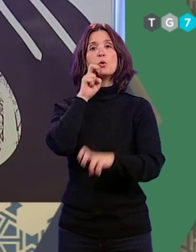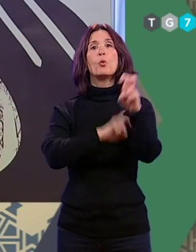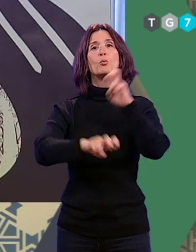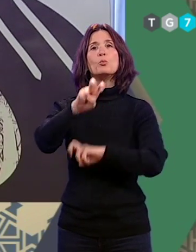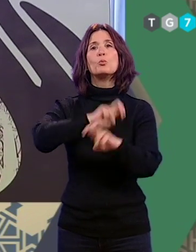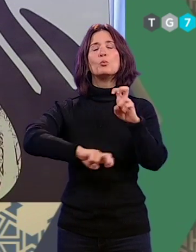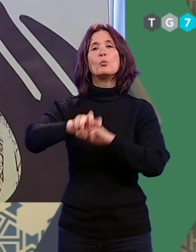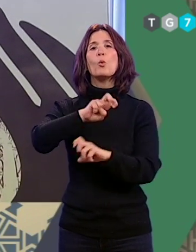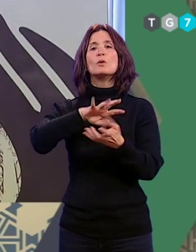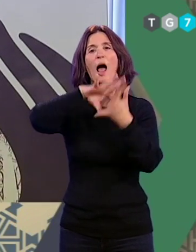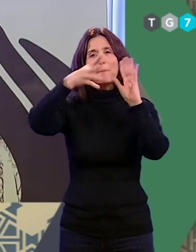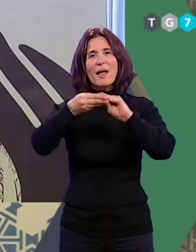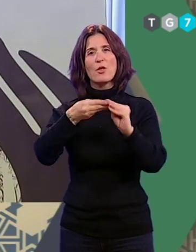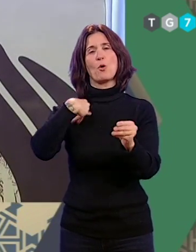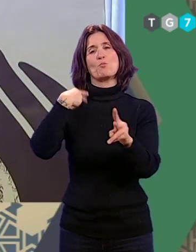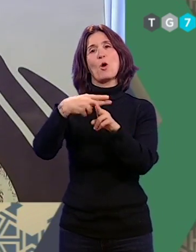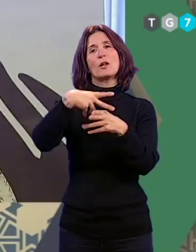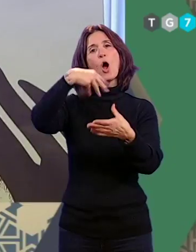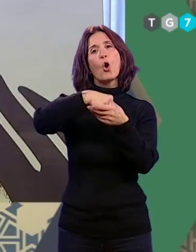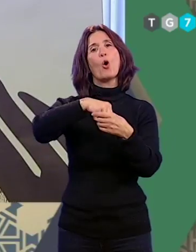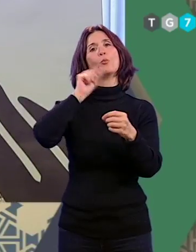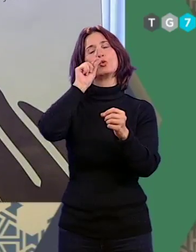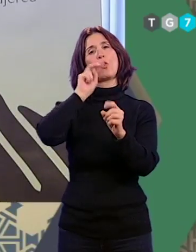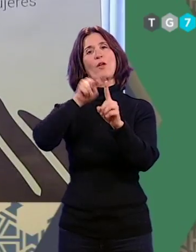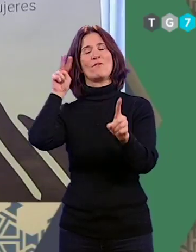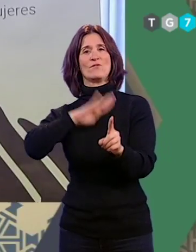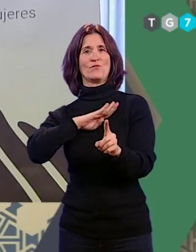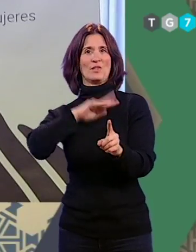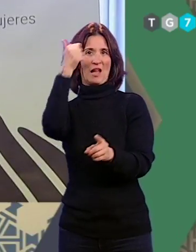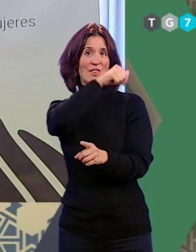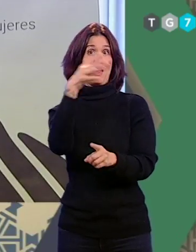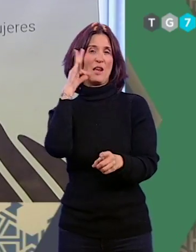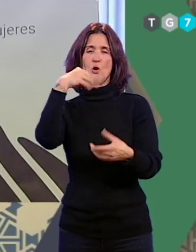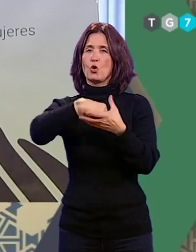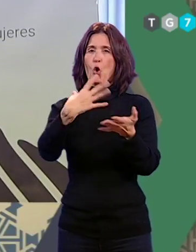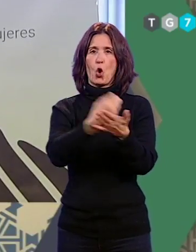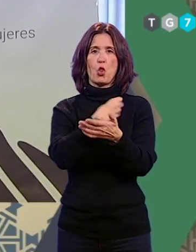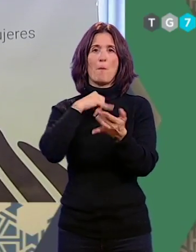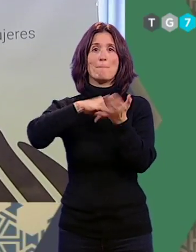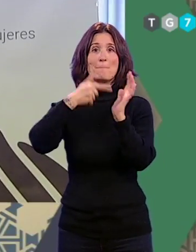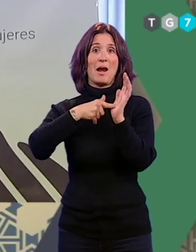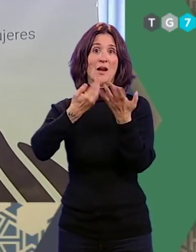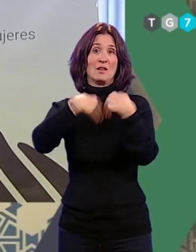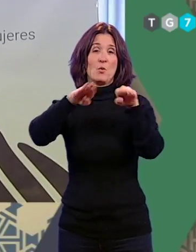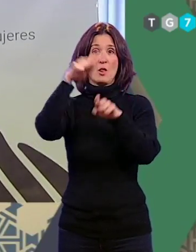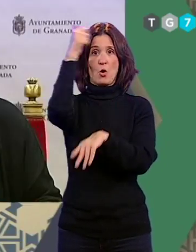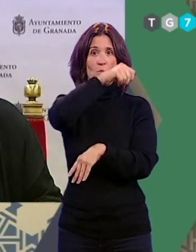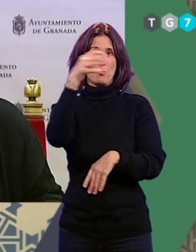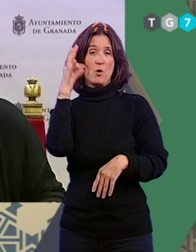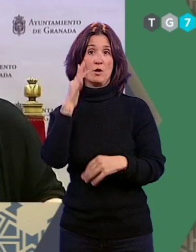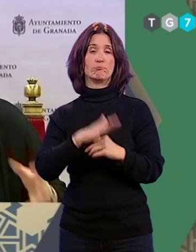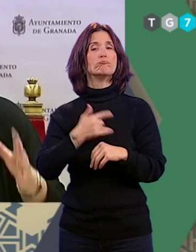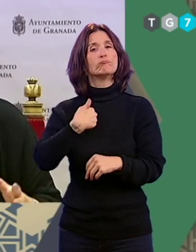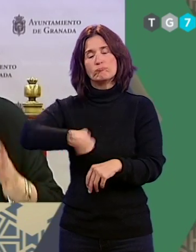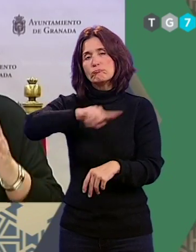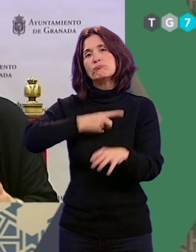aplicación de políticas de perspectiva de género en toda la acción municipal, a través del Plan de Igualdad de Mujeres y Hombres. Nosotros